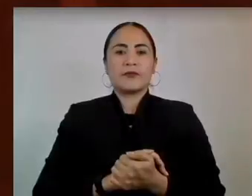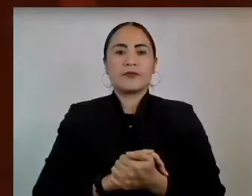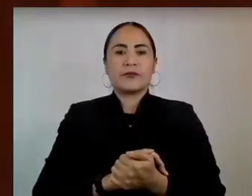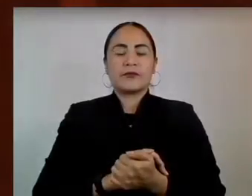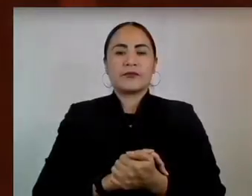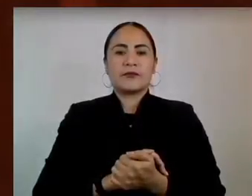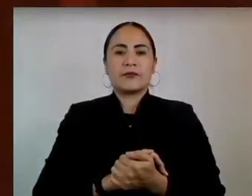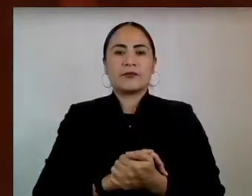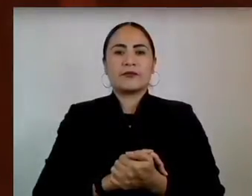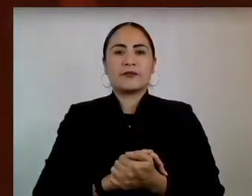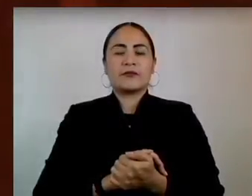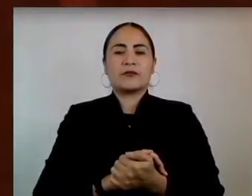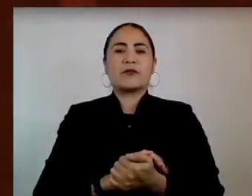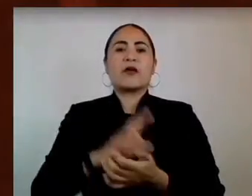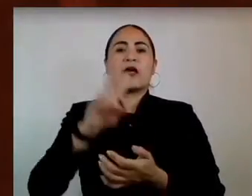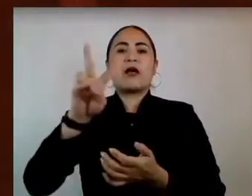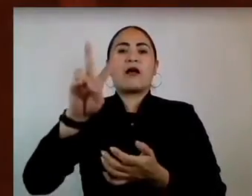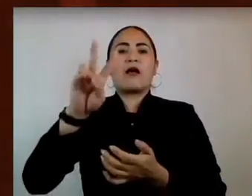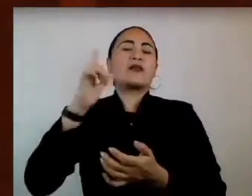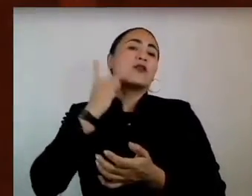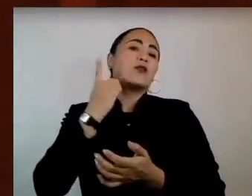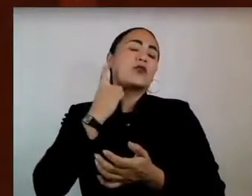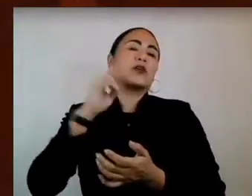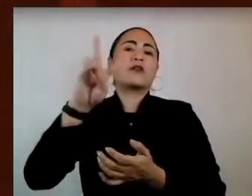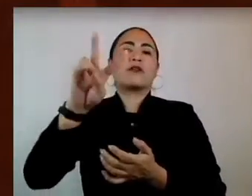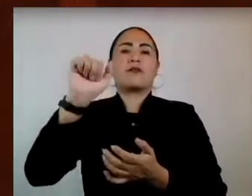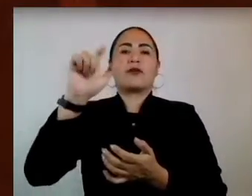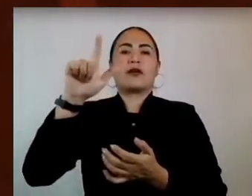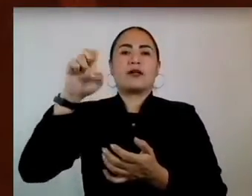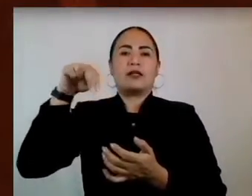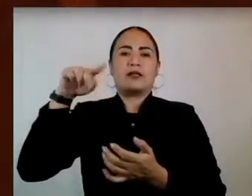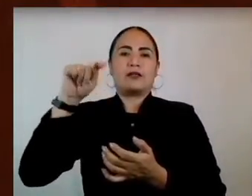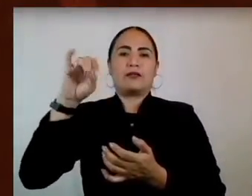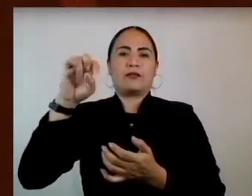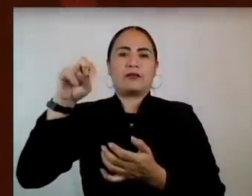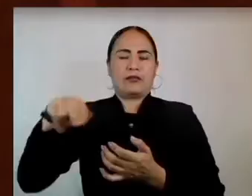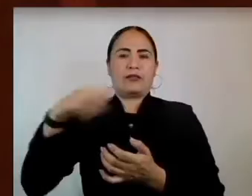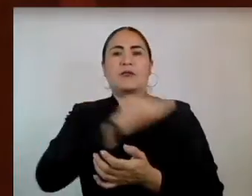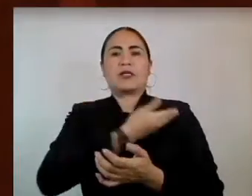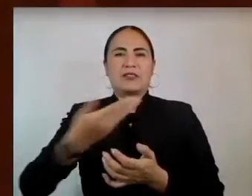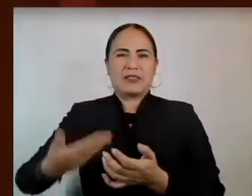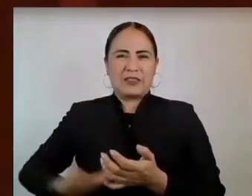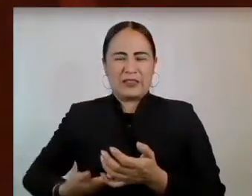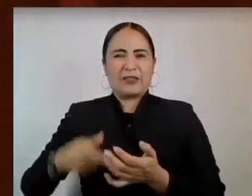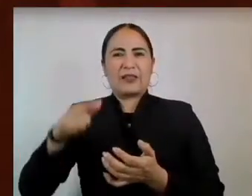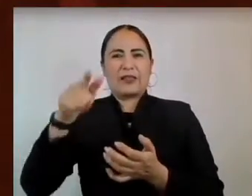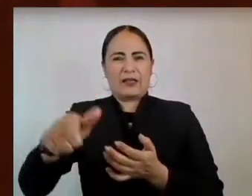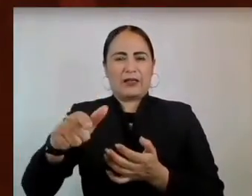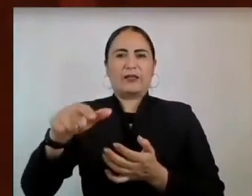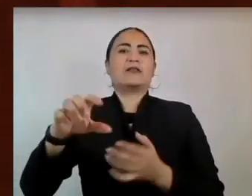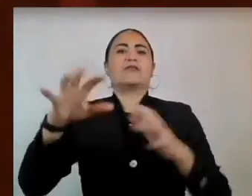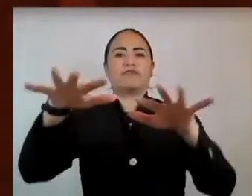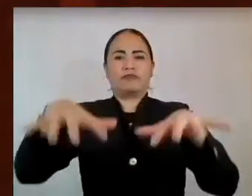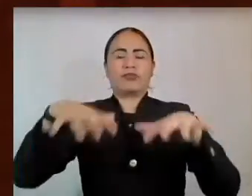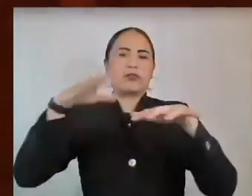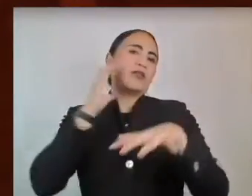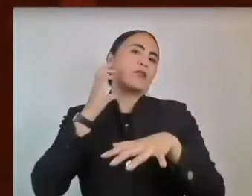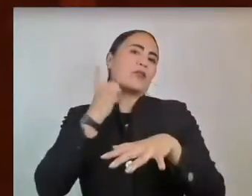Diputado Valentín González Bautista, presidente de la sexagésima legislatura del Estado de México,